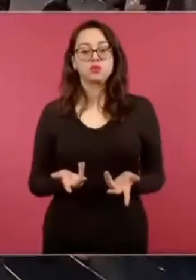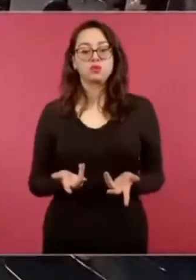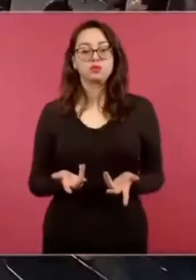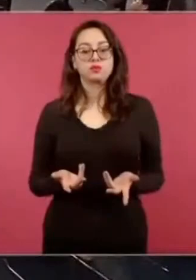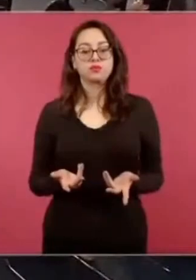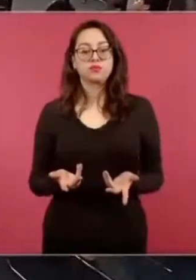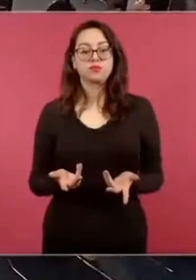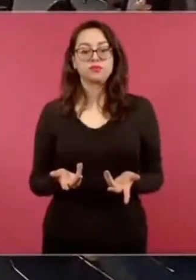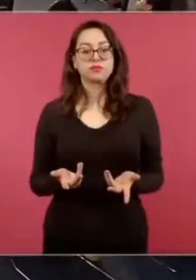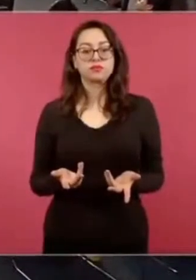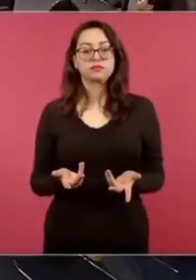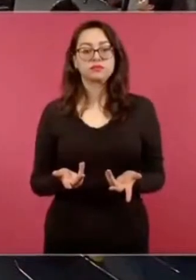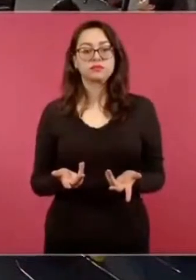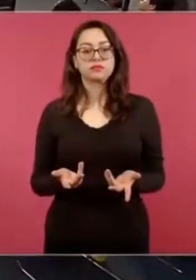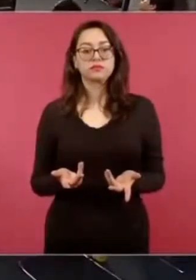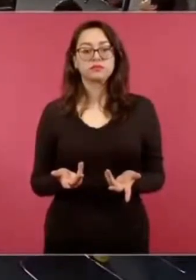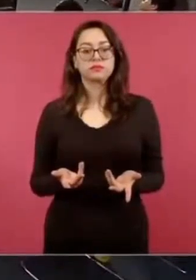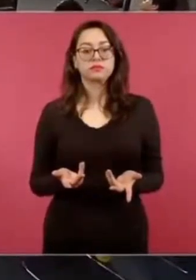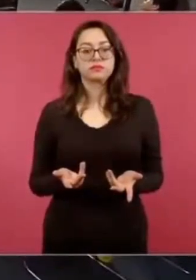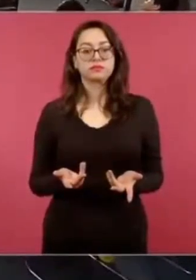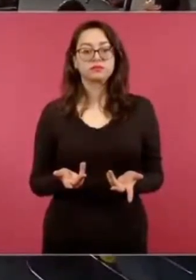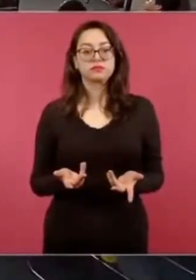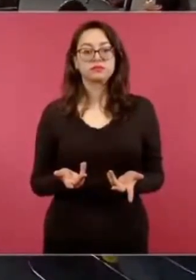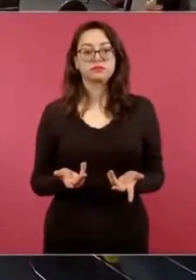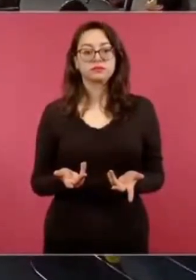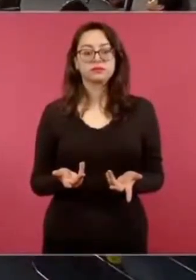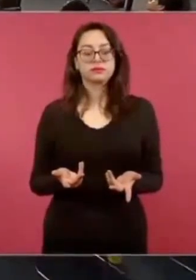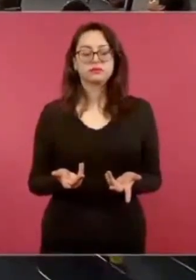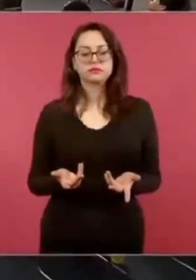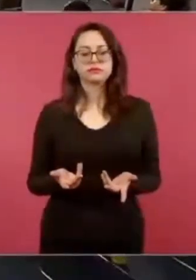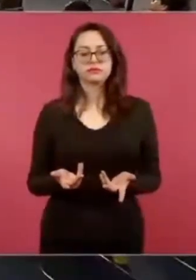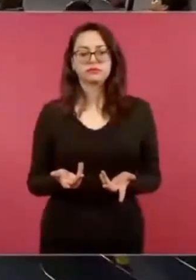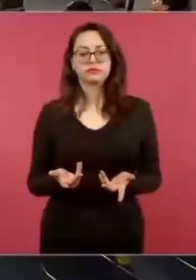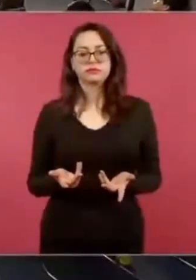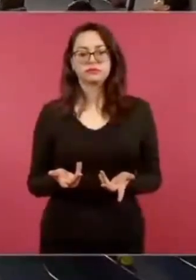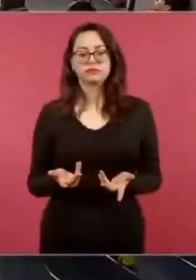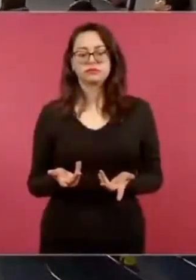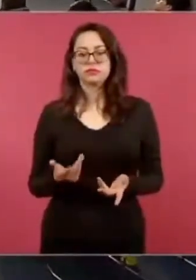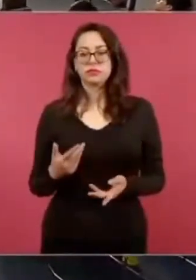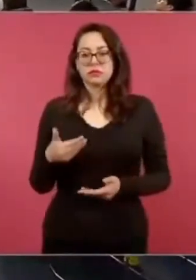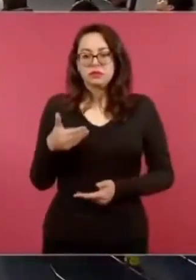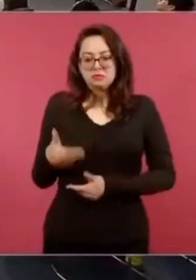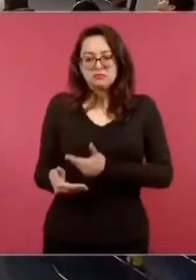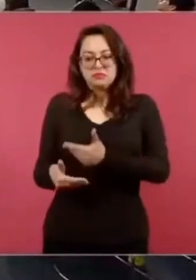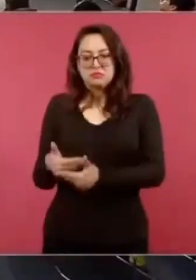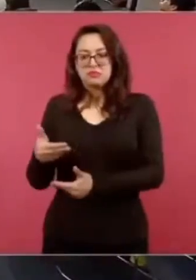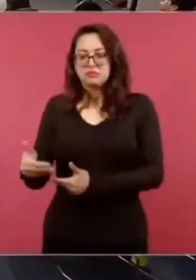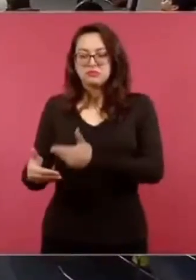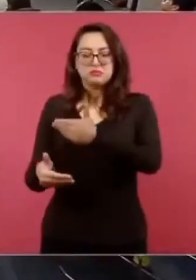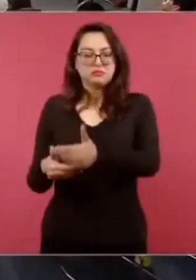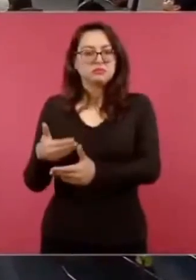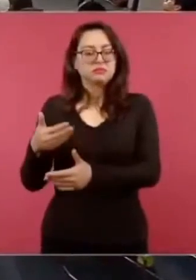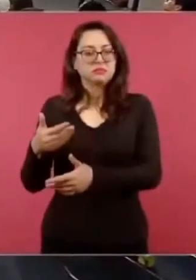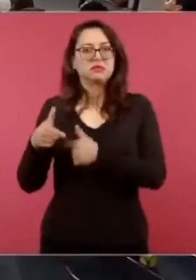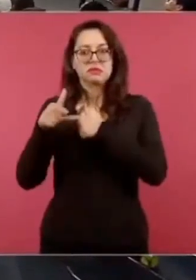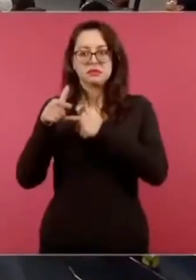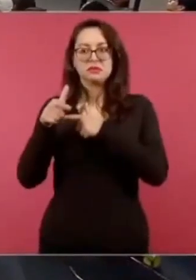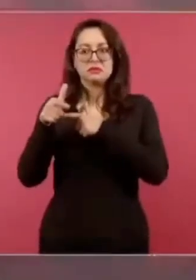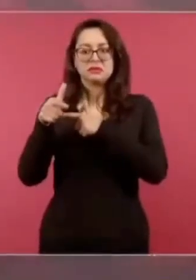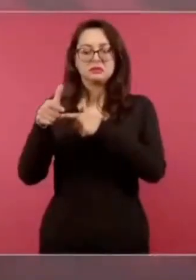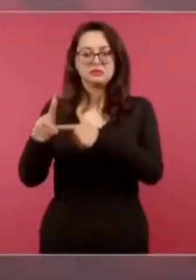Él crea un ambiente enrarecido de violencia, al grado